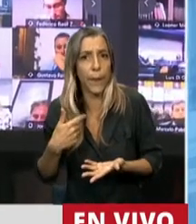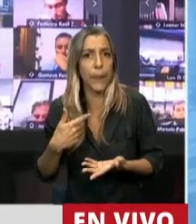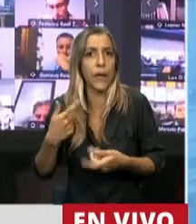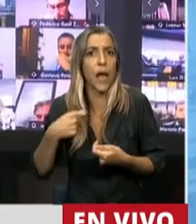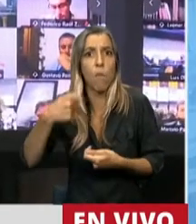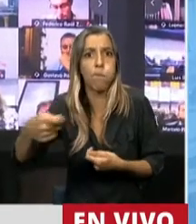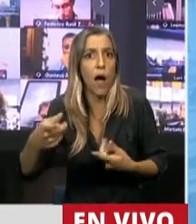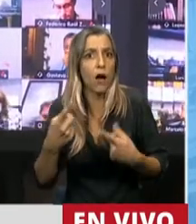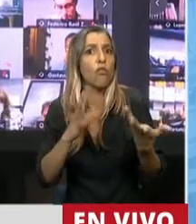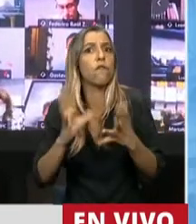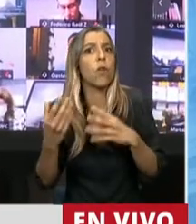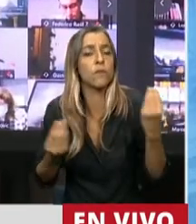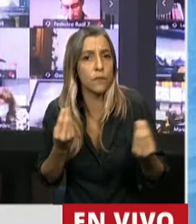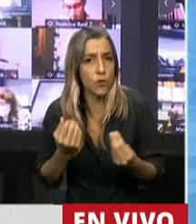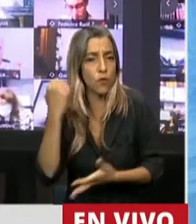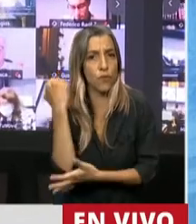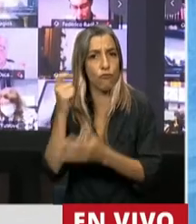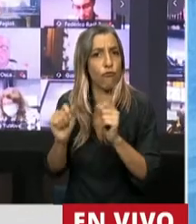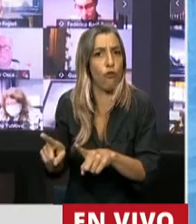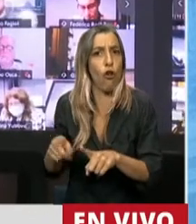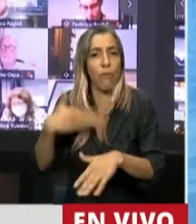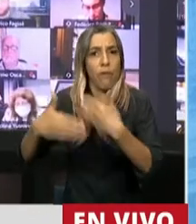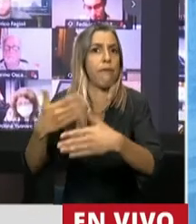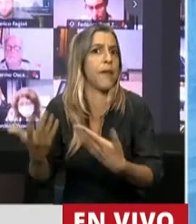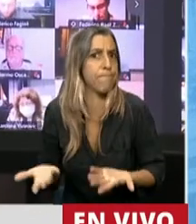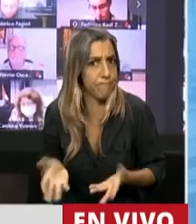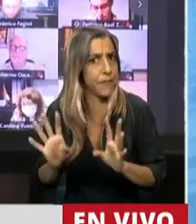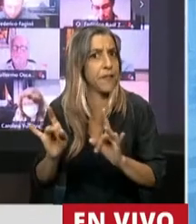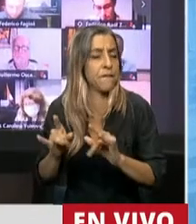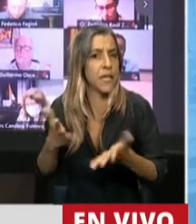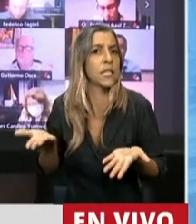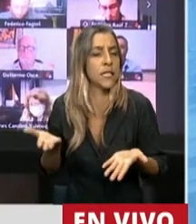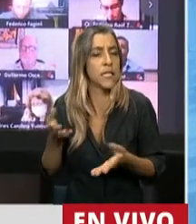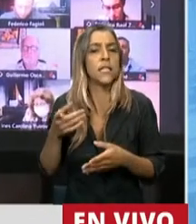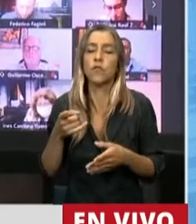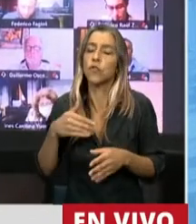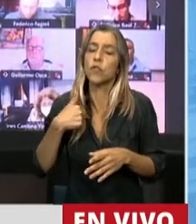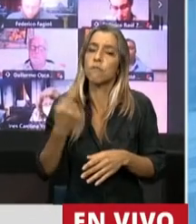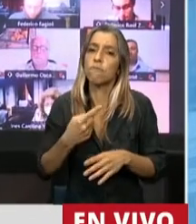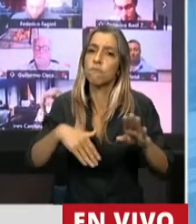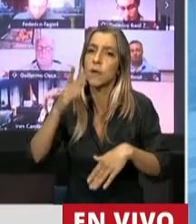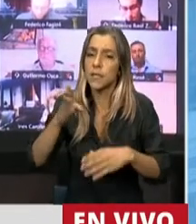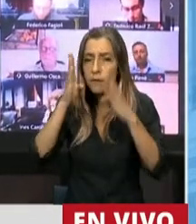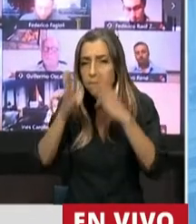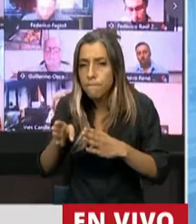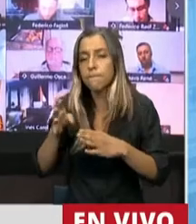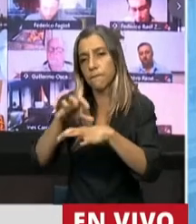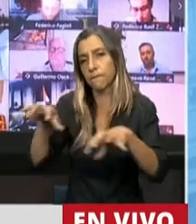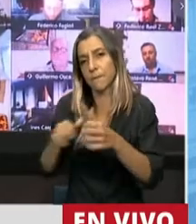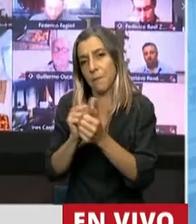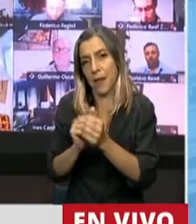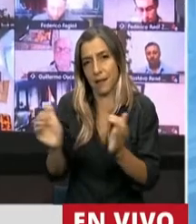y en la ecuación económica del desempeño de su negocio por eso la prioridad fundamentalmente en la pequeña y mediana empresa